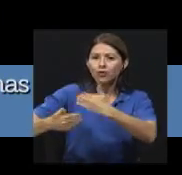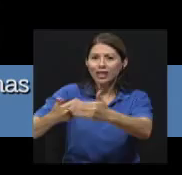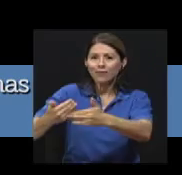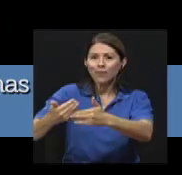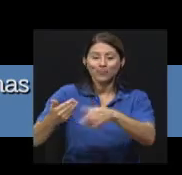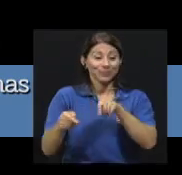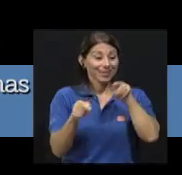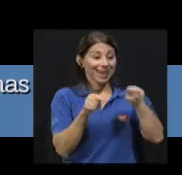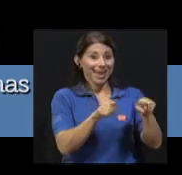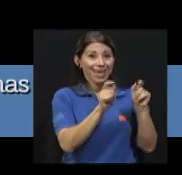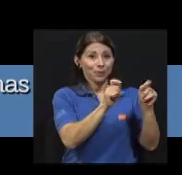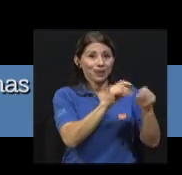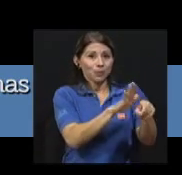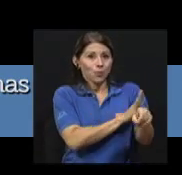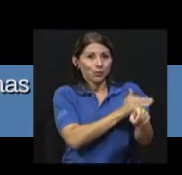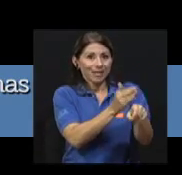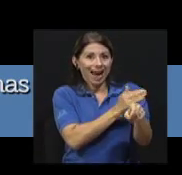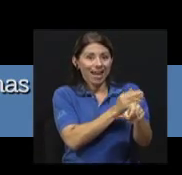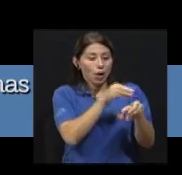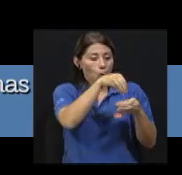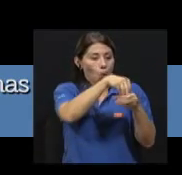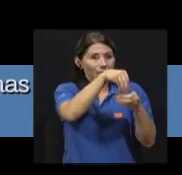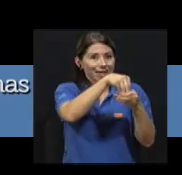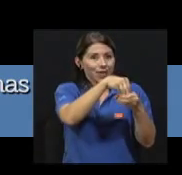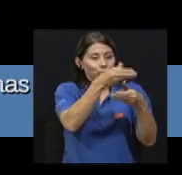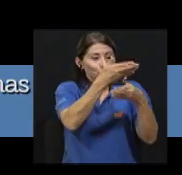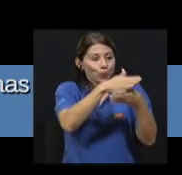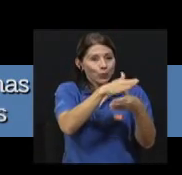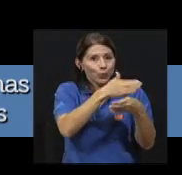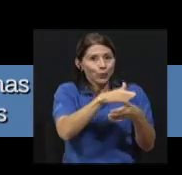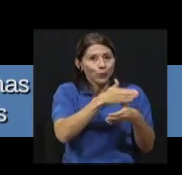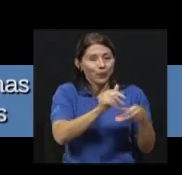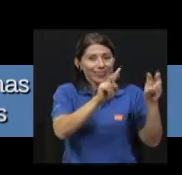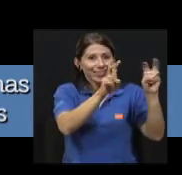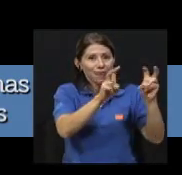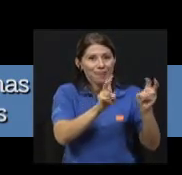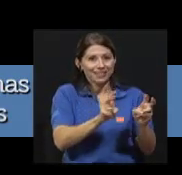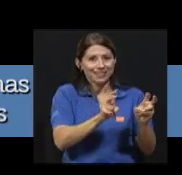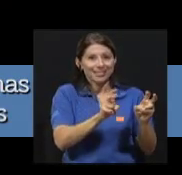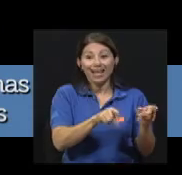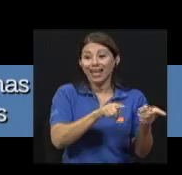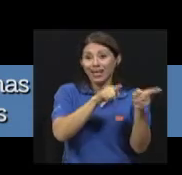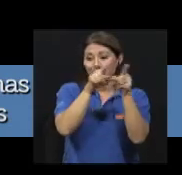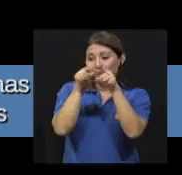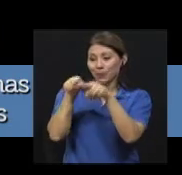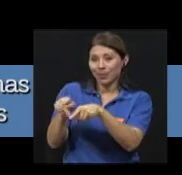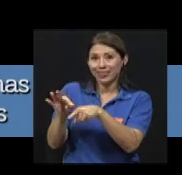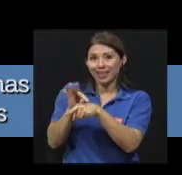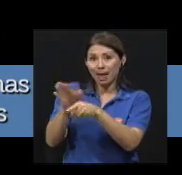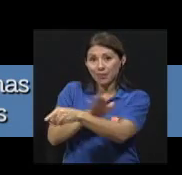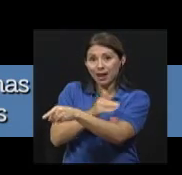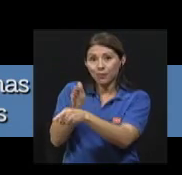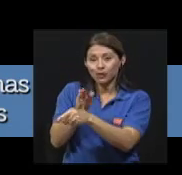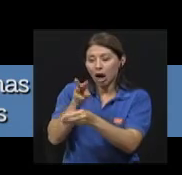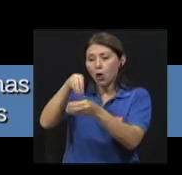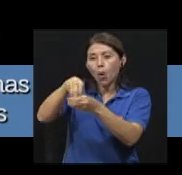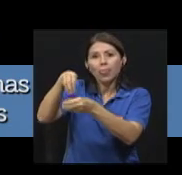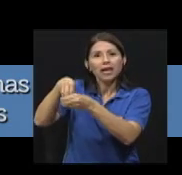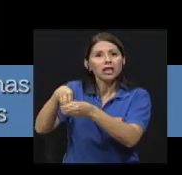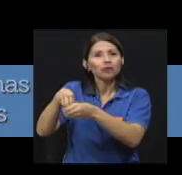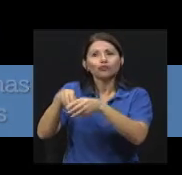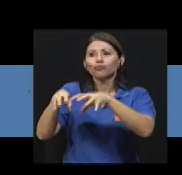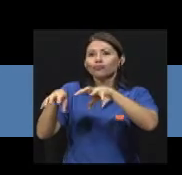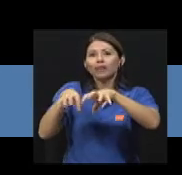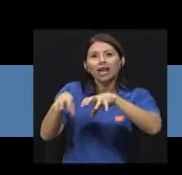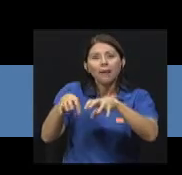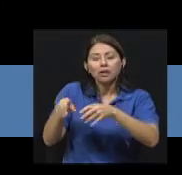los contenidos se dividen en temas según un currículo. Por su parte, los contenidos en musicoterapia son dinámicos y se van creando